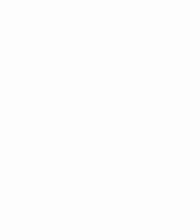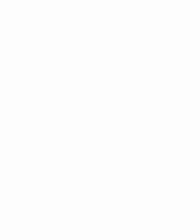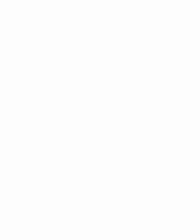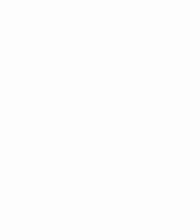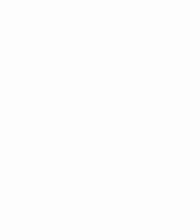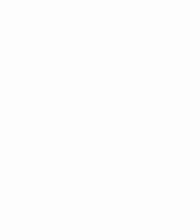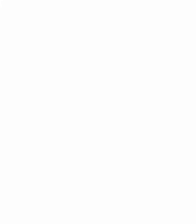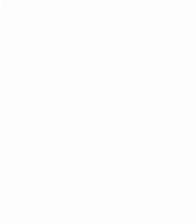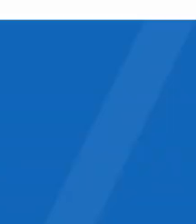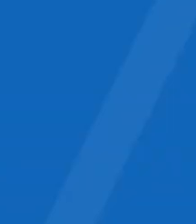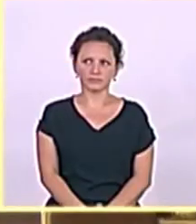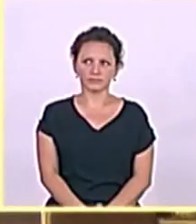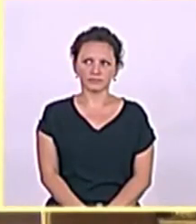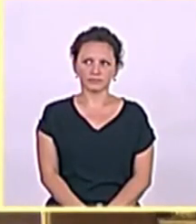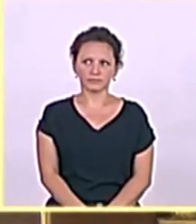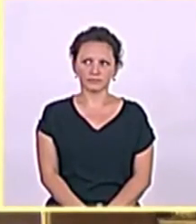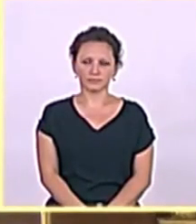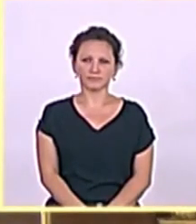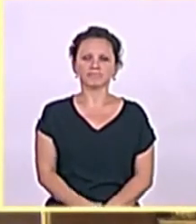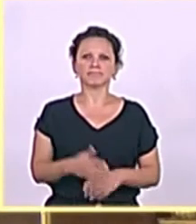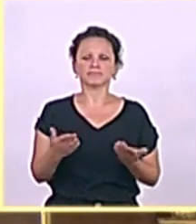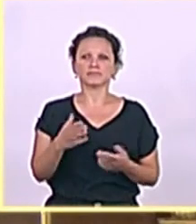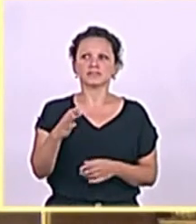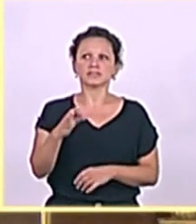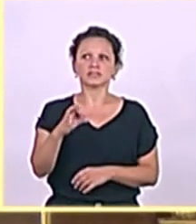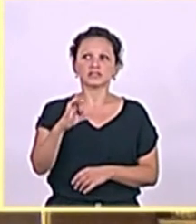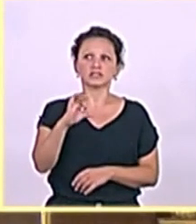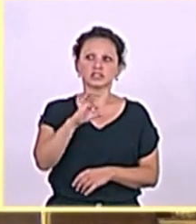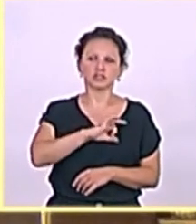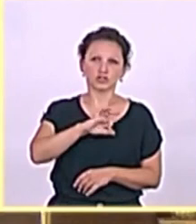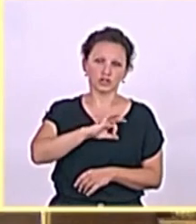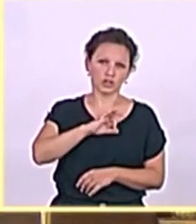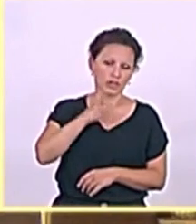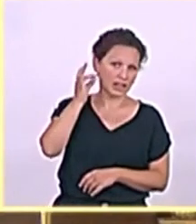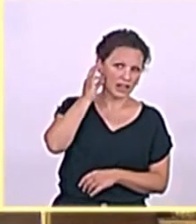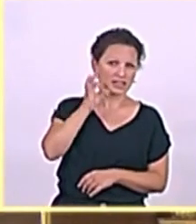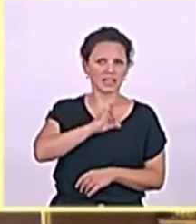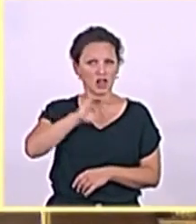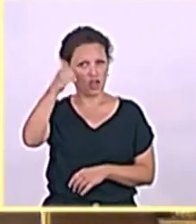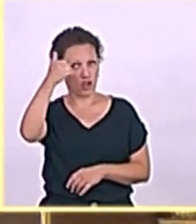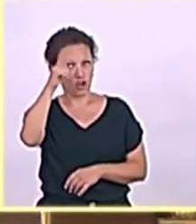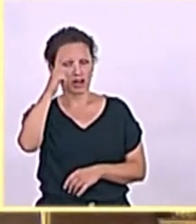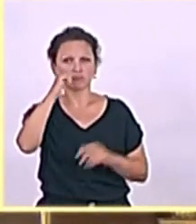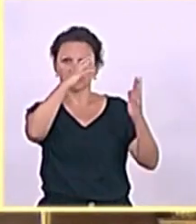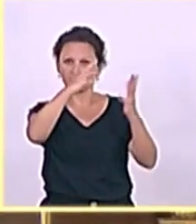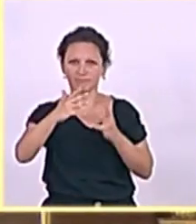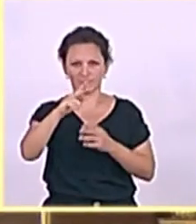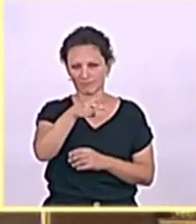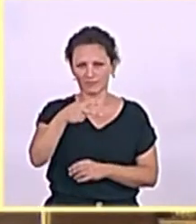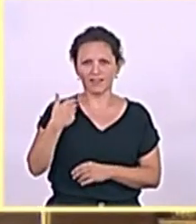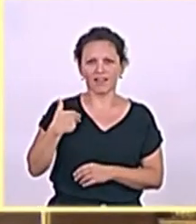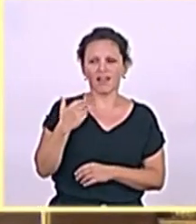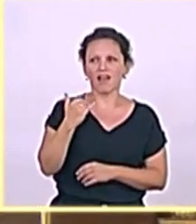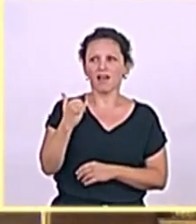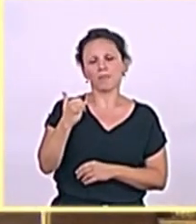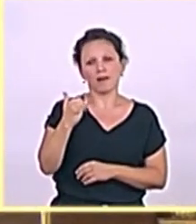Señoras y señores, ya tenemos el resultado de la votación para la elección del presidente del Senado. El candidato